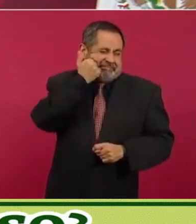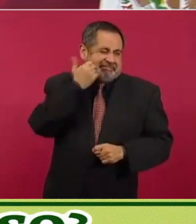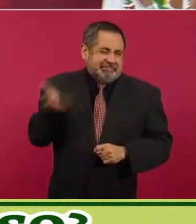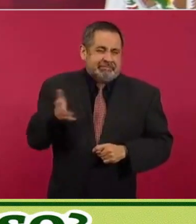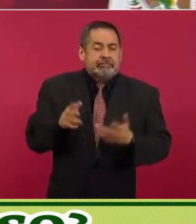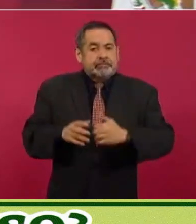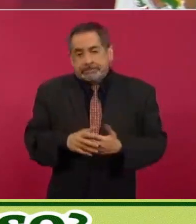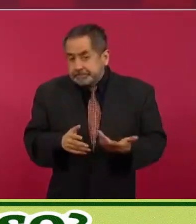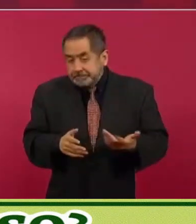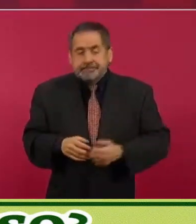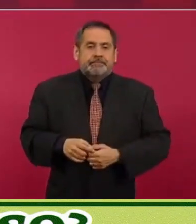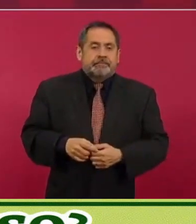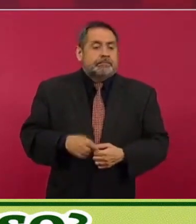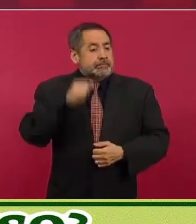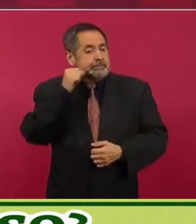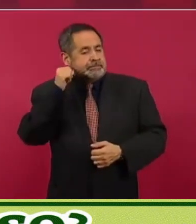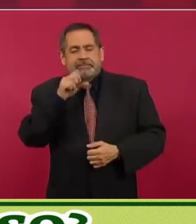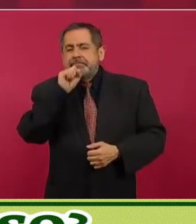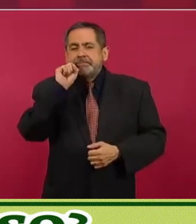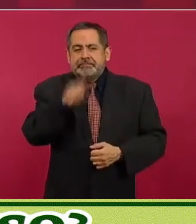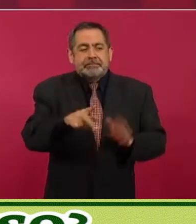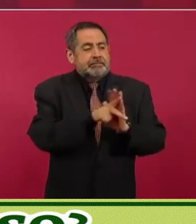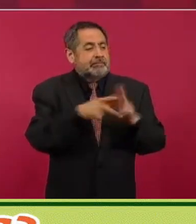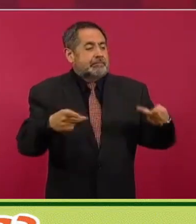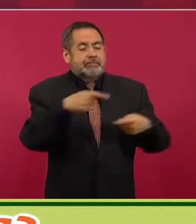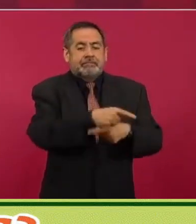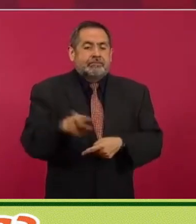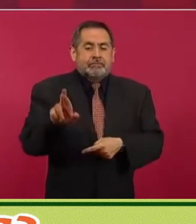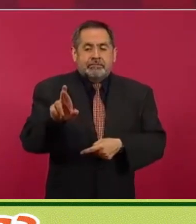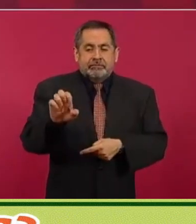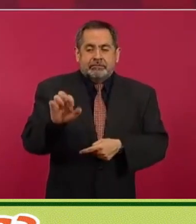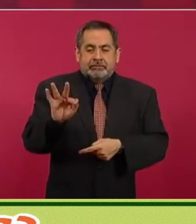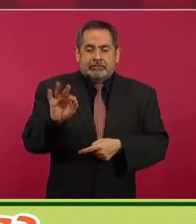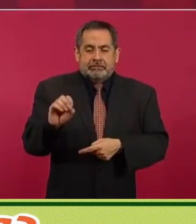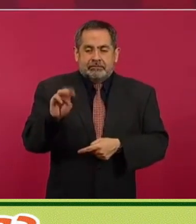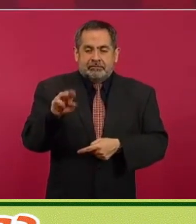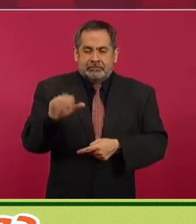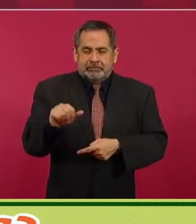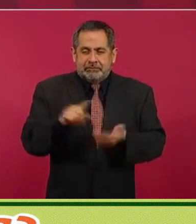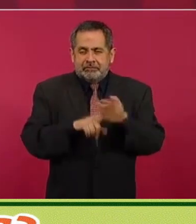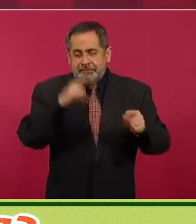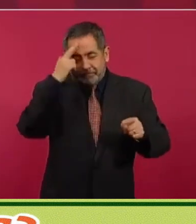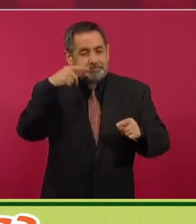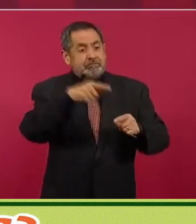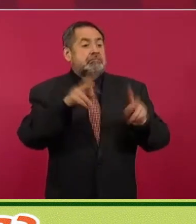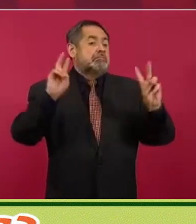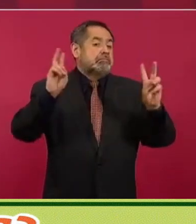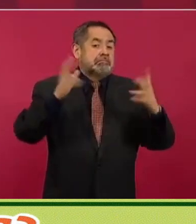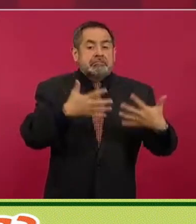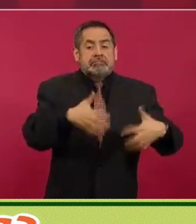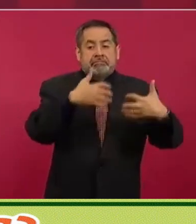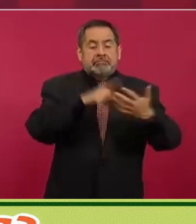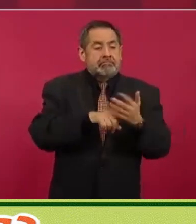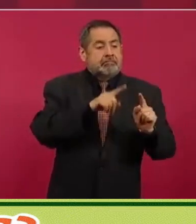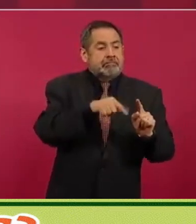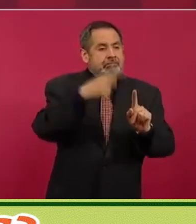Ayer el Reforma, lo mismo que la empresa donde supuestamente trabajaba el